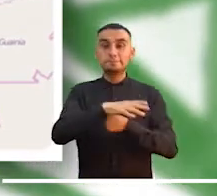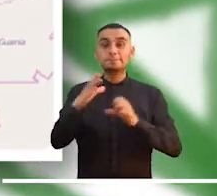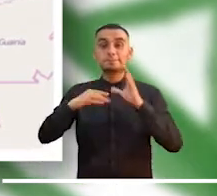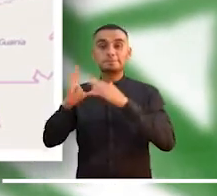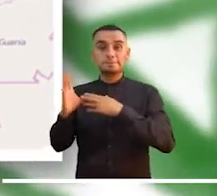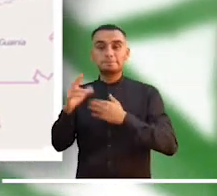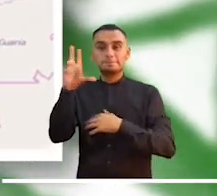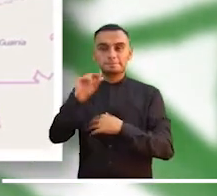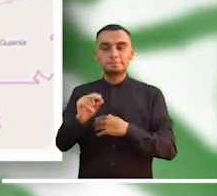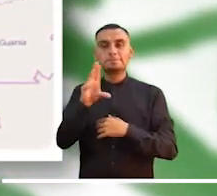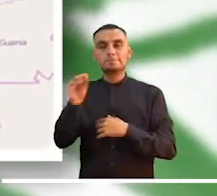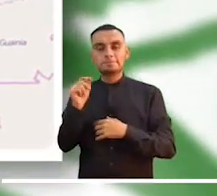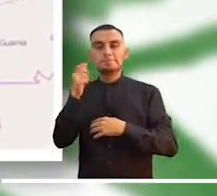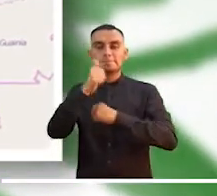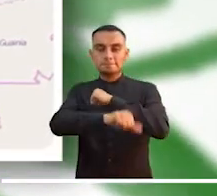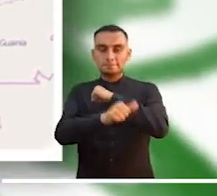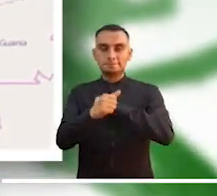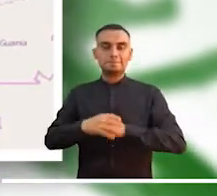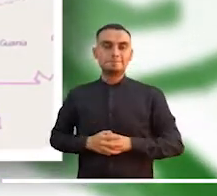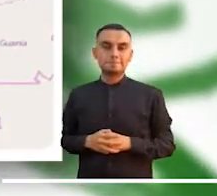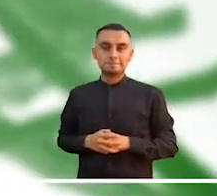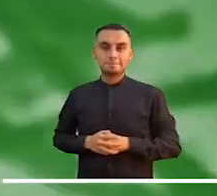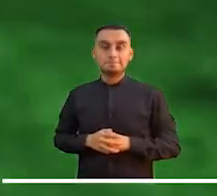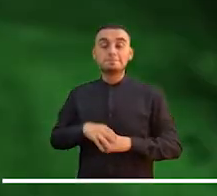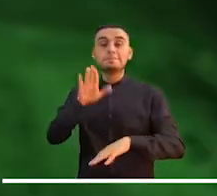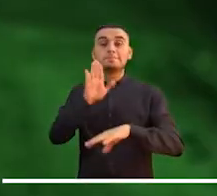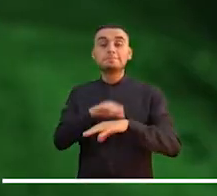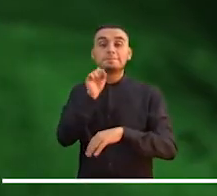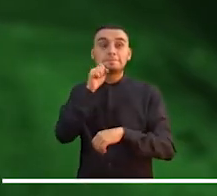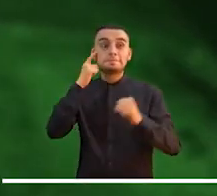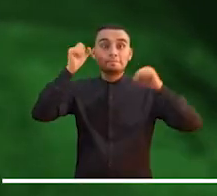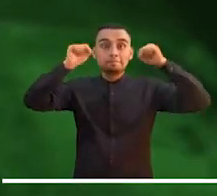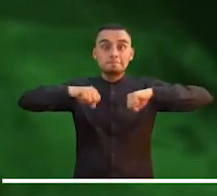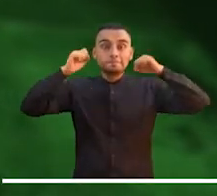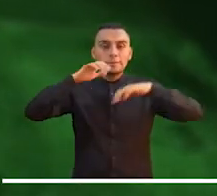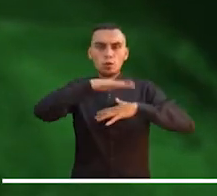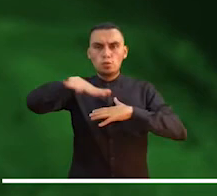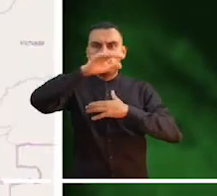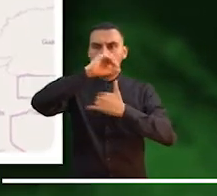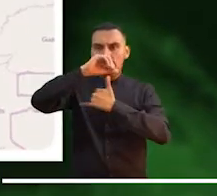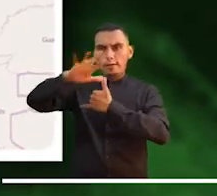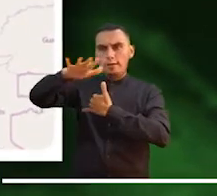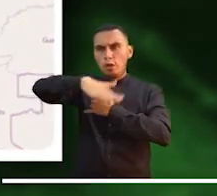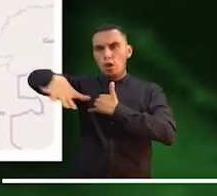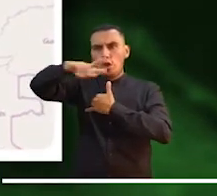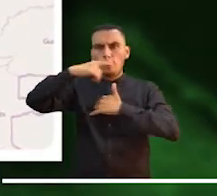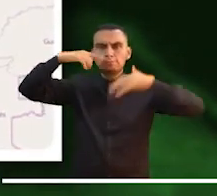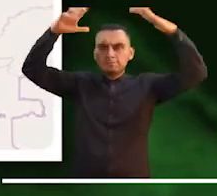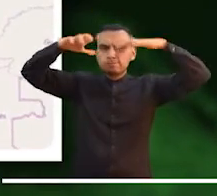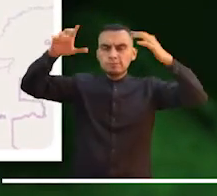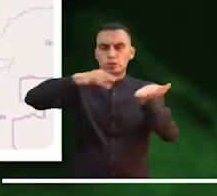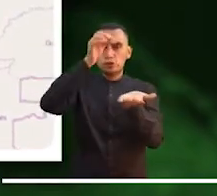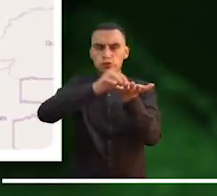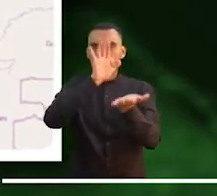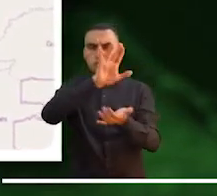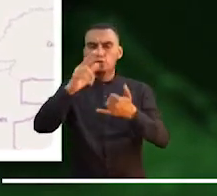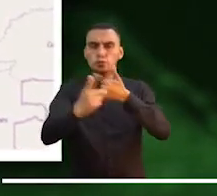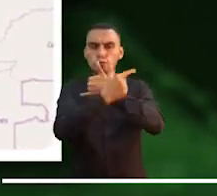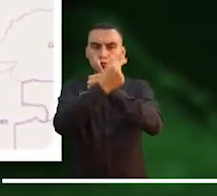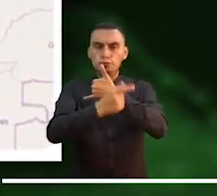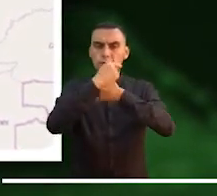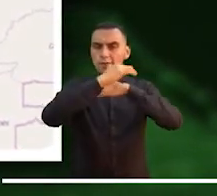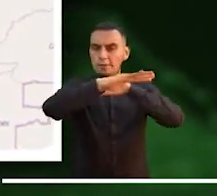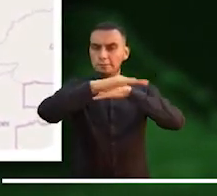Valle del Cauca, Santander, Risaralda, Nariño, Cundinamarca, Cauca, Caldas, Antioquia y Boyacá. Alerta naranja por tiempo